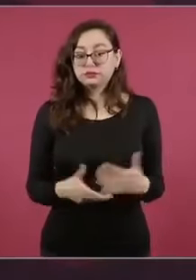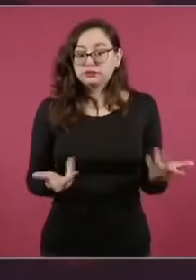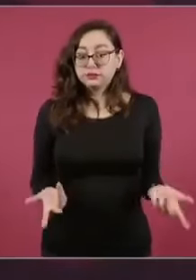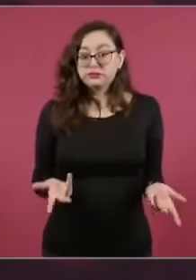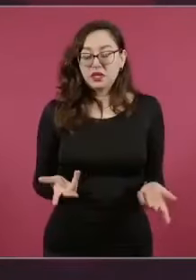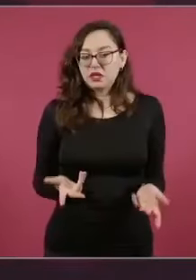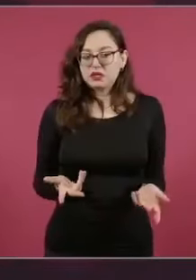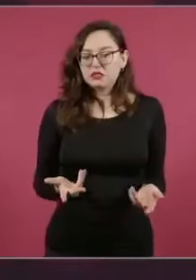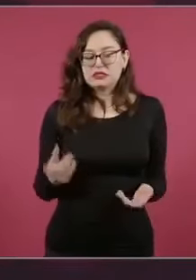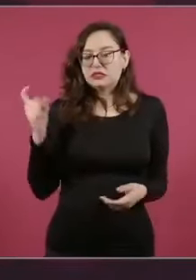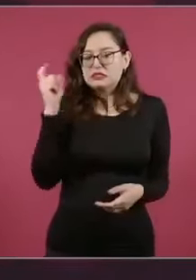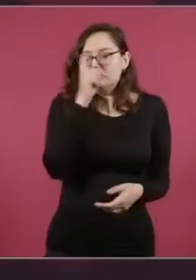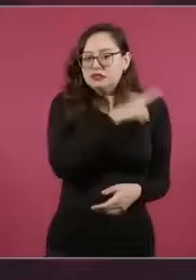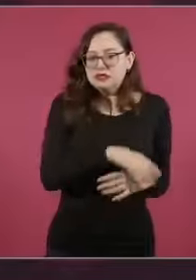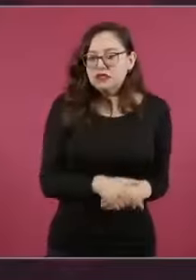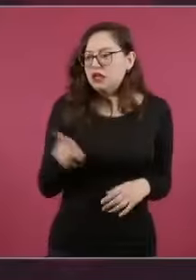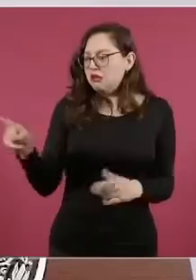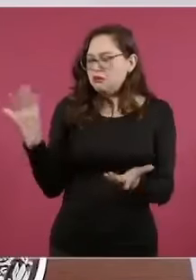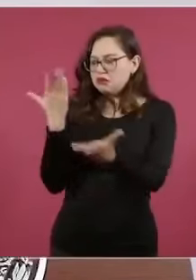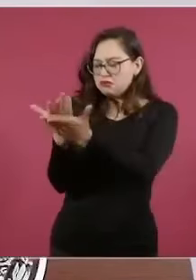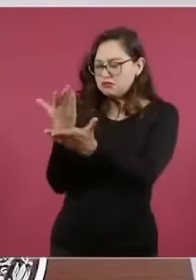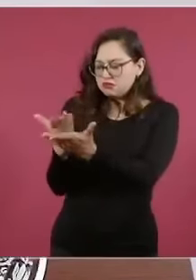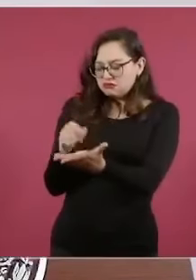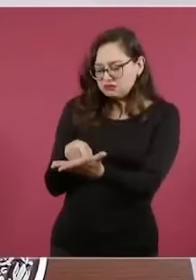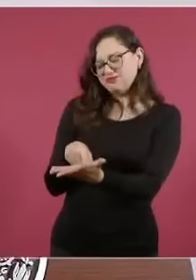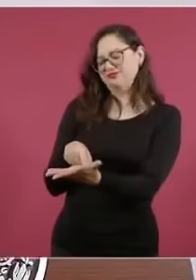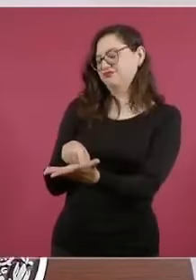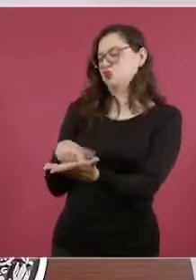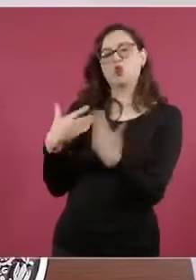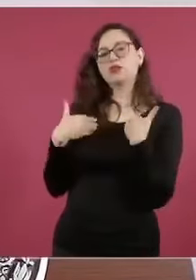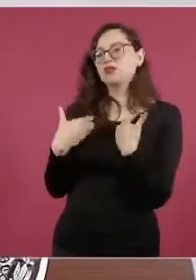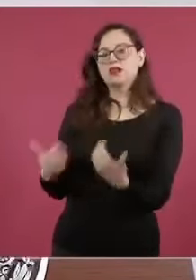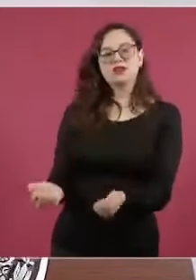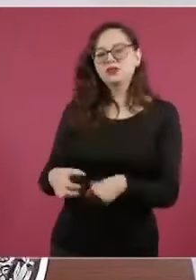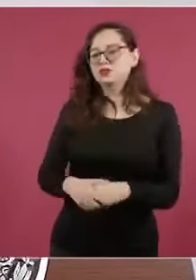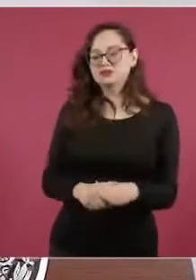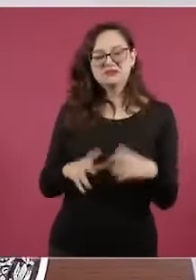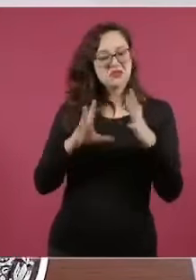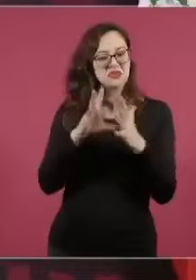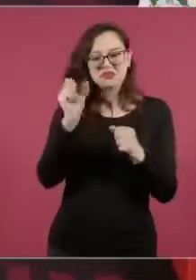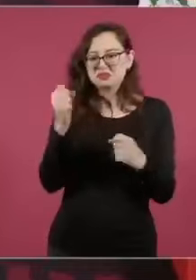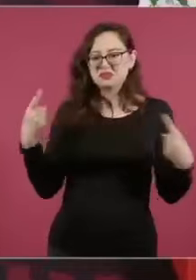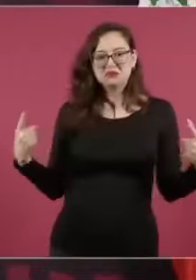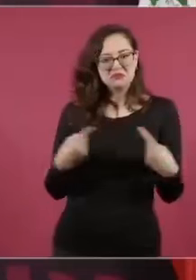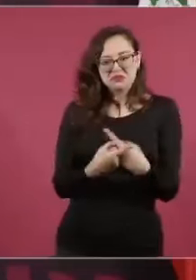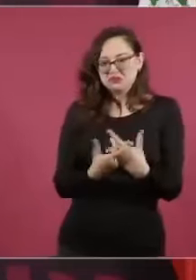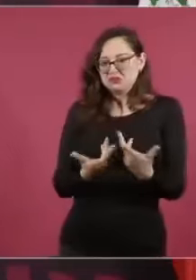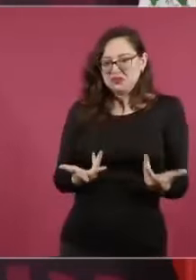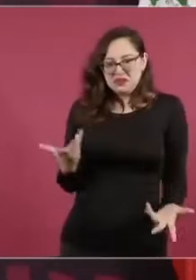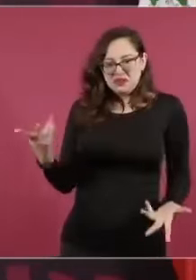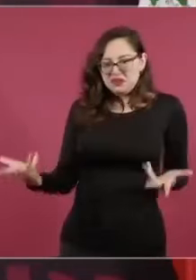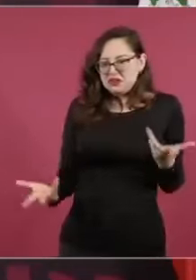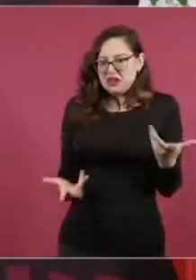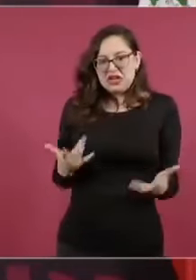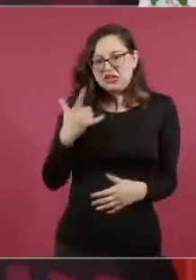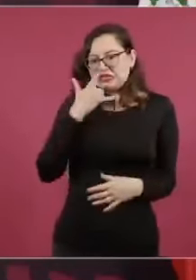por ciento de representación en plurinominales porque entonces hay sobre representación ahora la secta dice que